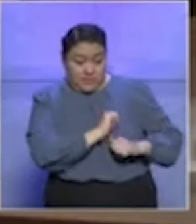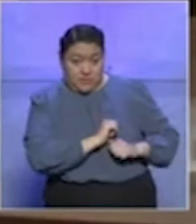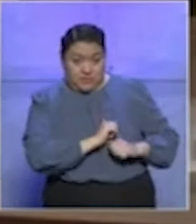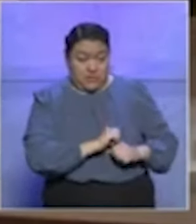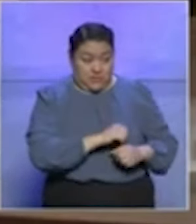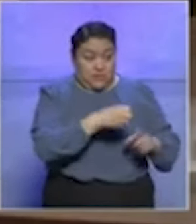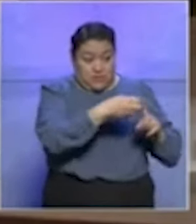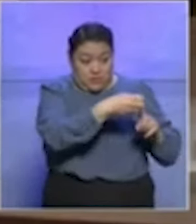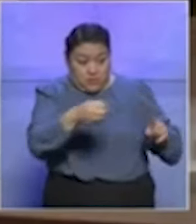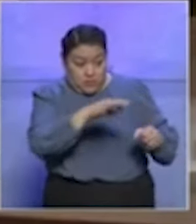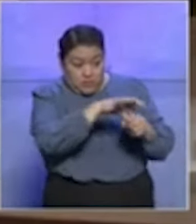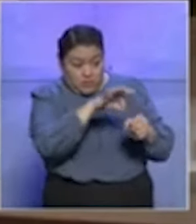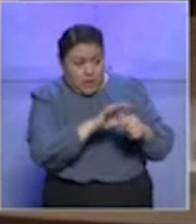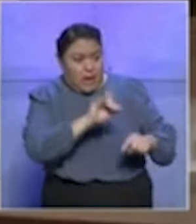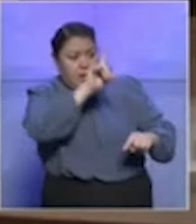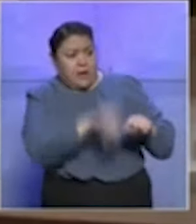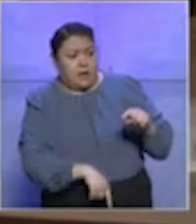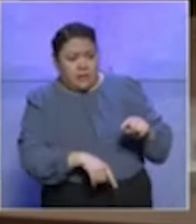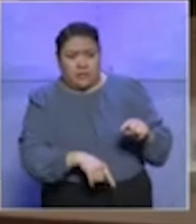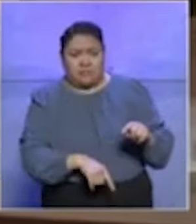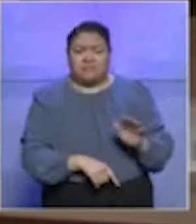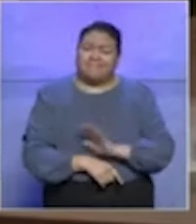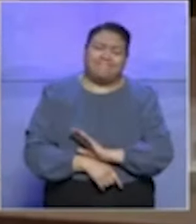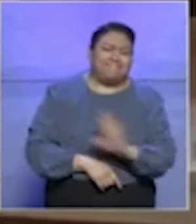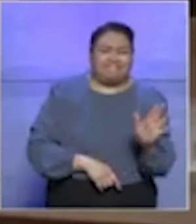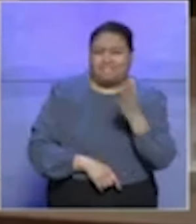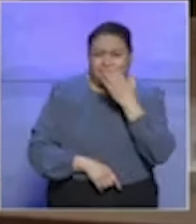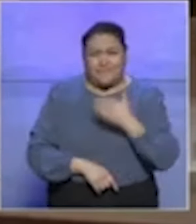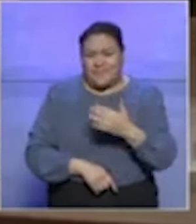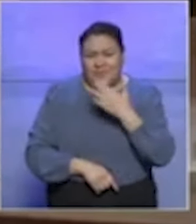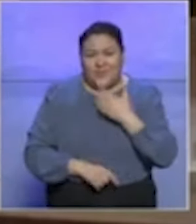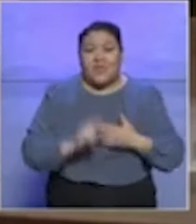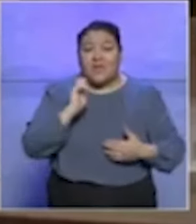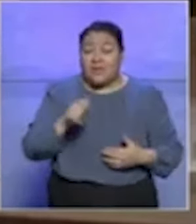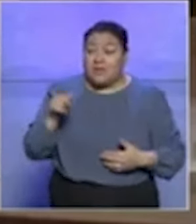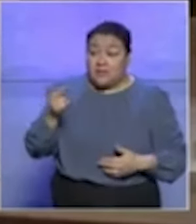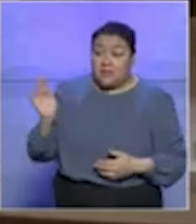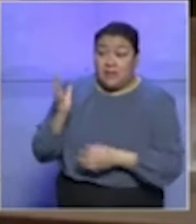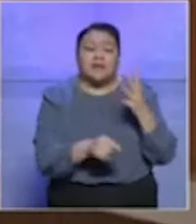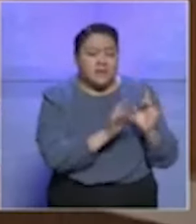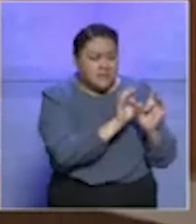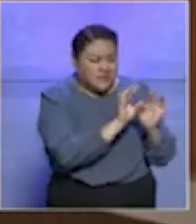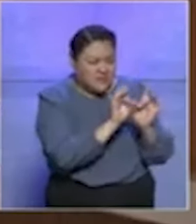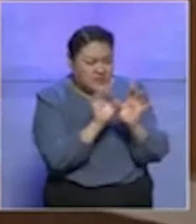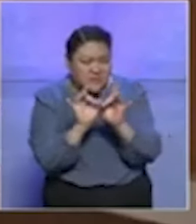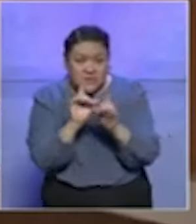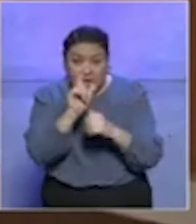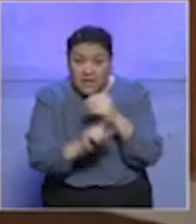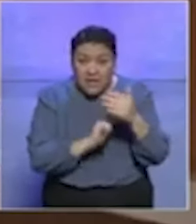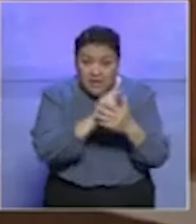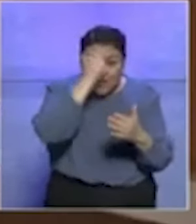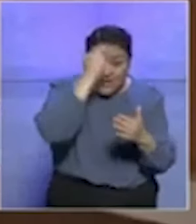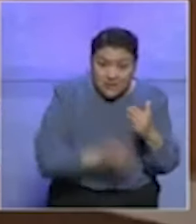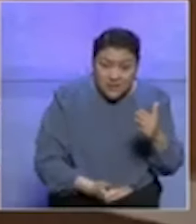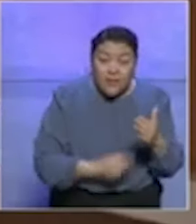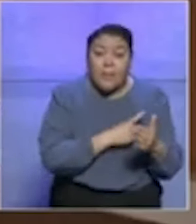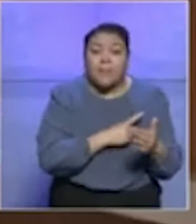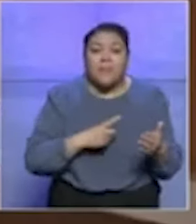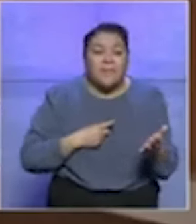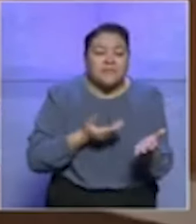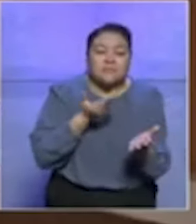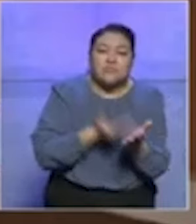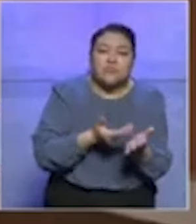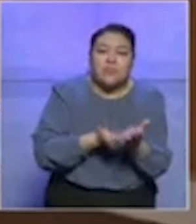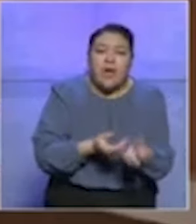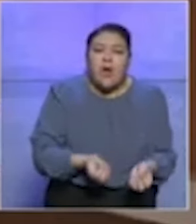elaborado por los magistrados Felipe de la Mata Pizaña y Felipe Fuentes Barrera, no hubo irregularidades graves, dolosas, generalizadas o sistemáticas,